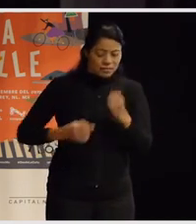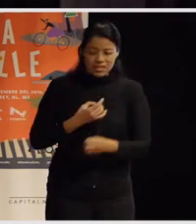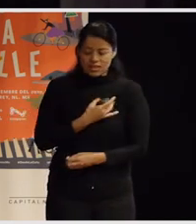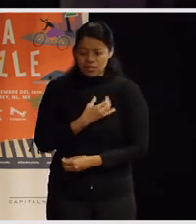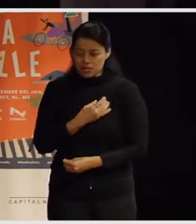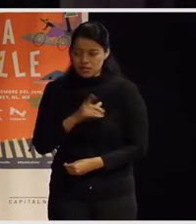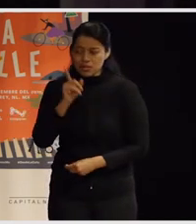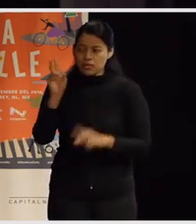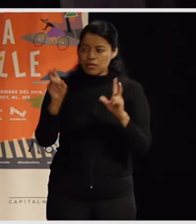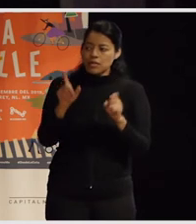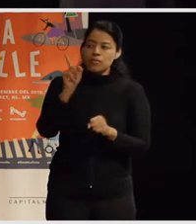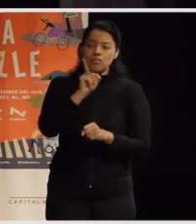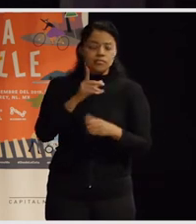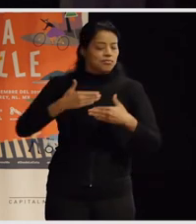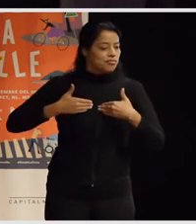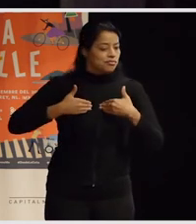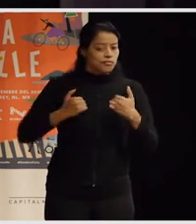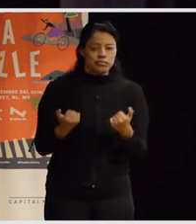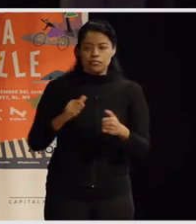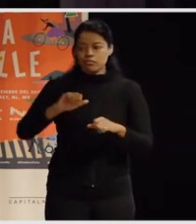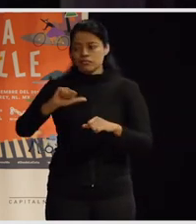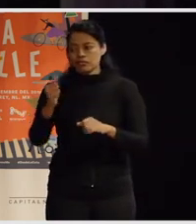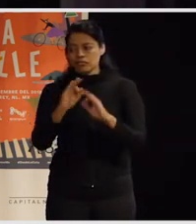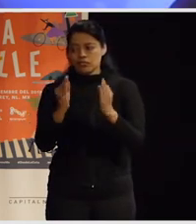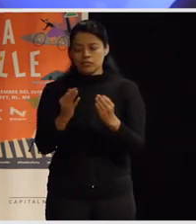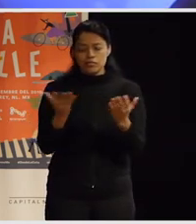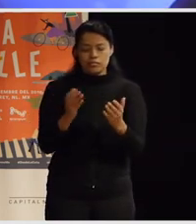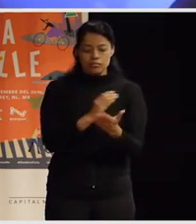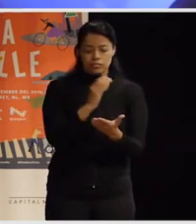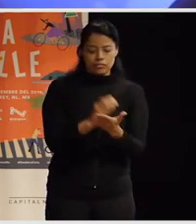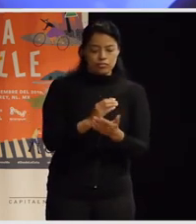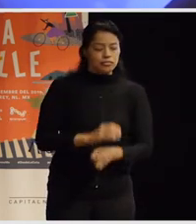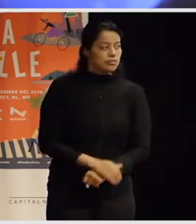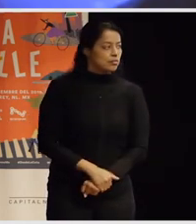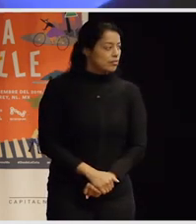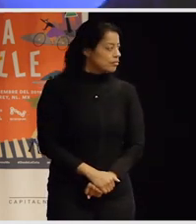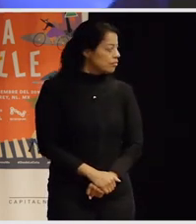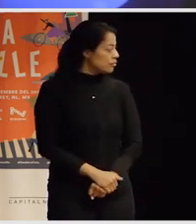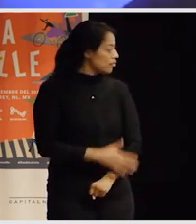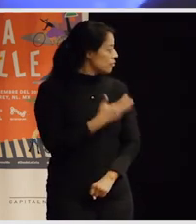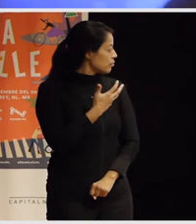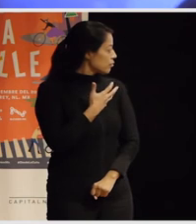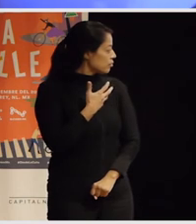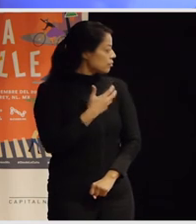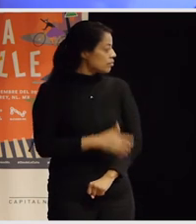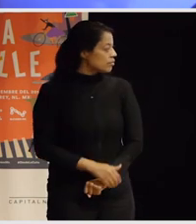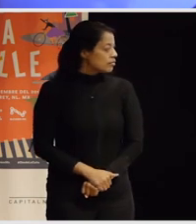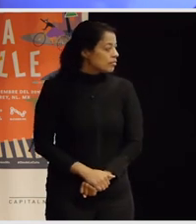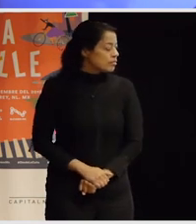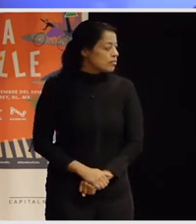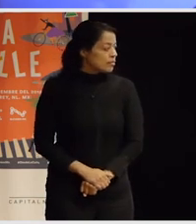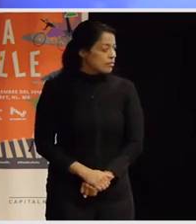feminismo no entienden otra forma de ser ciudad etcétera gracias pues ahí tienes un gran combo de